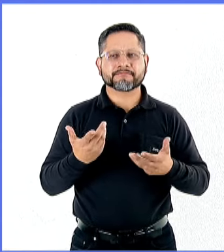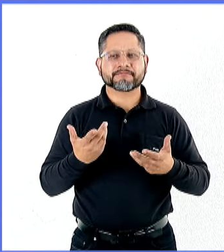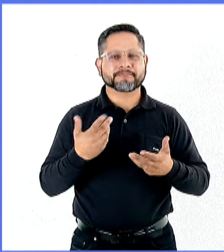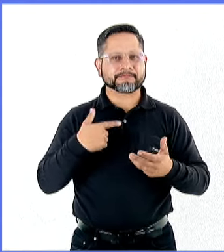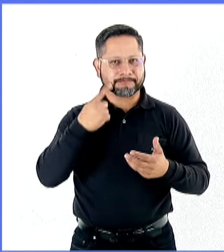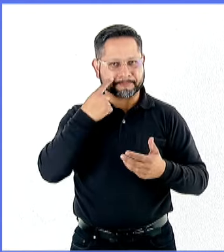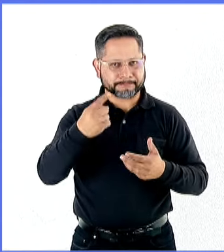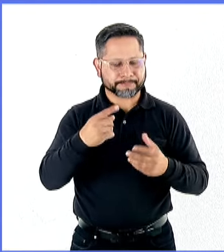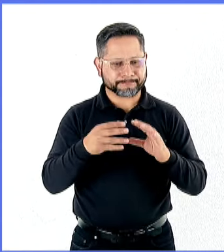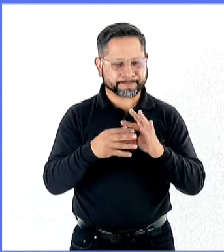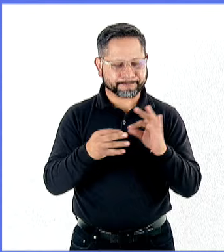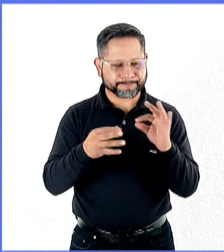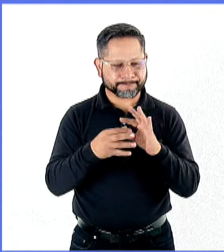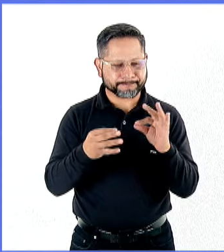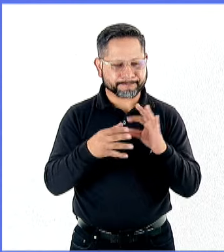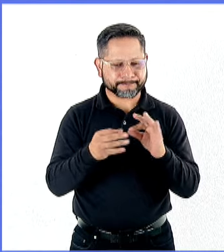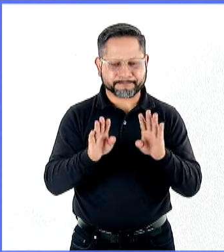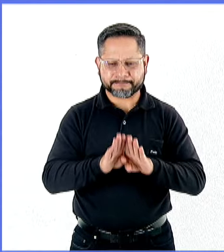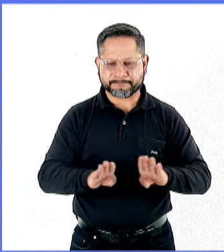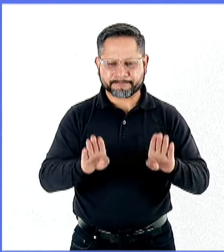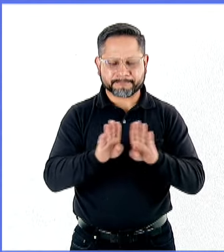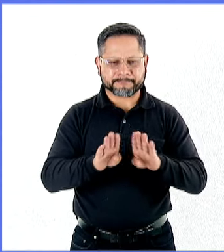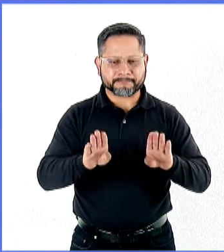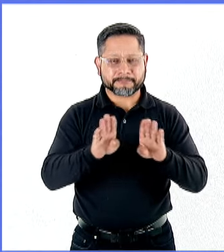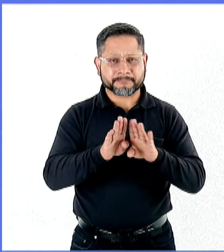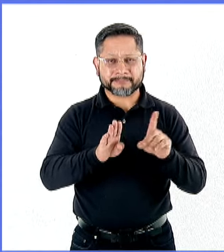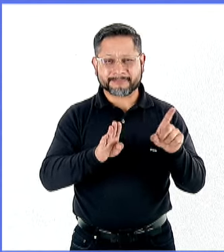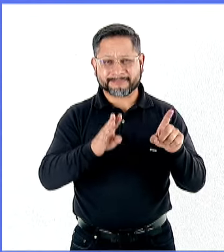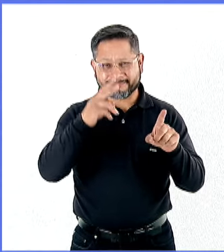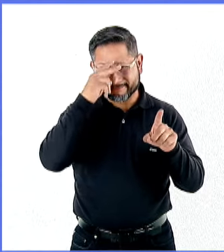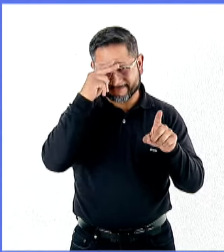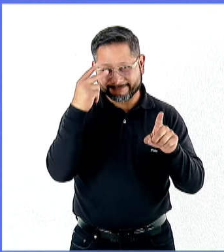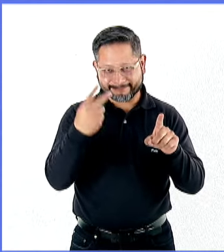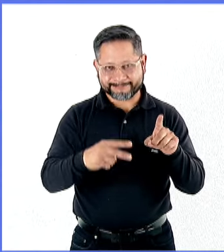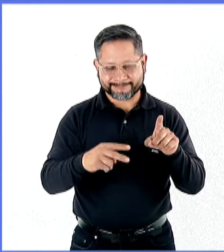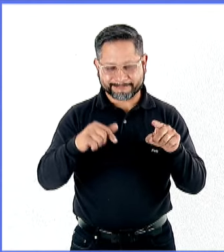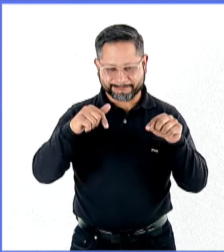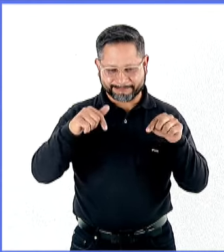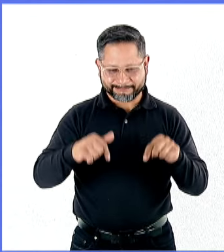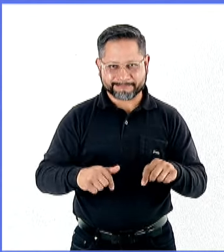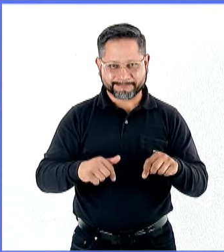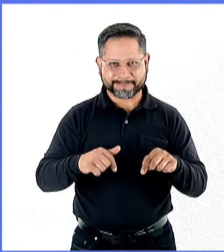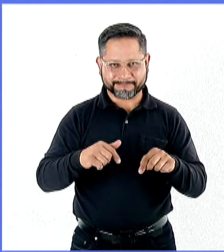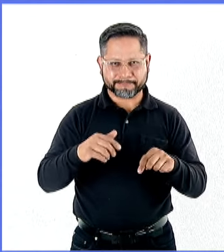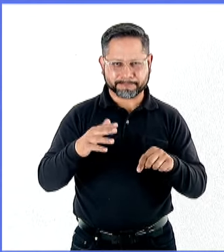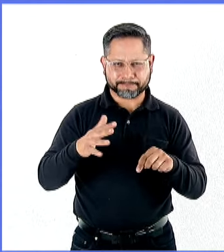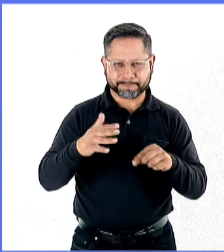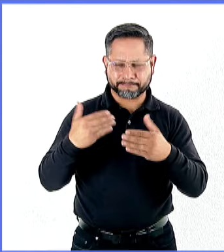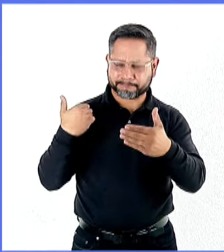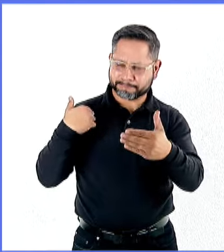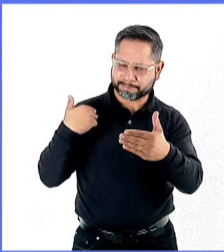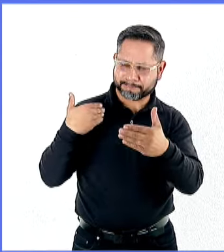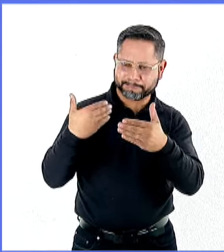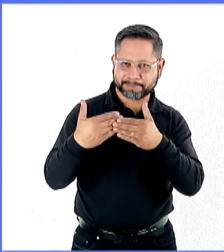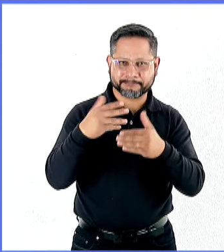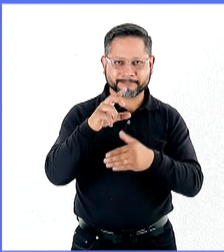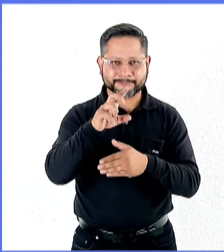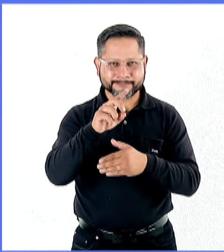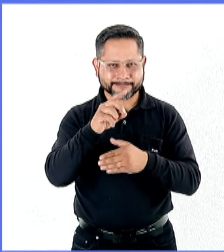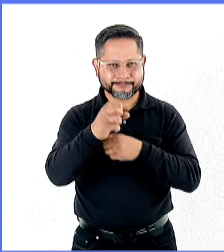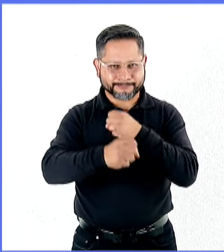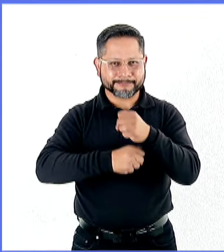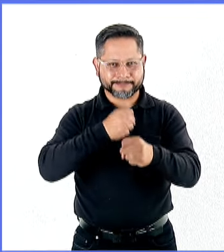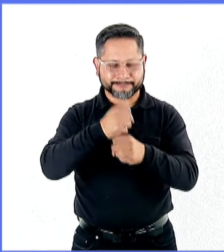mira siempre como algo positivo es que México se convirtió en estos 30 años y que con el near-shoring